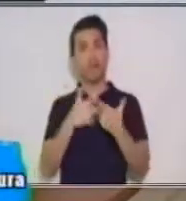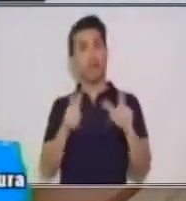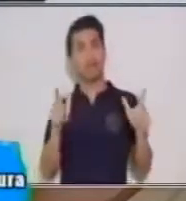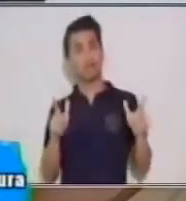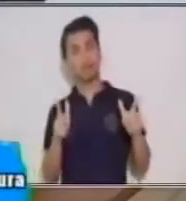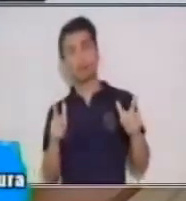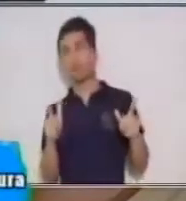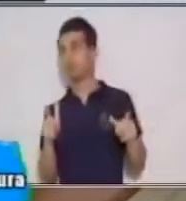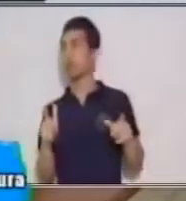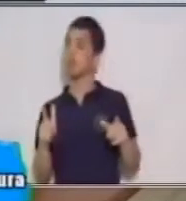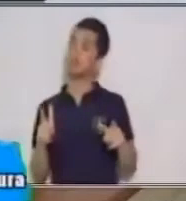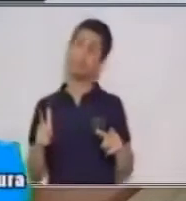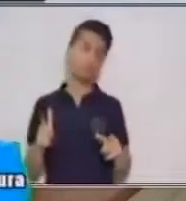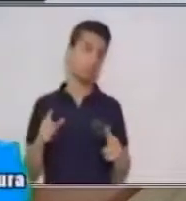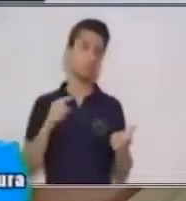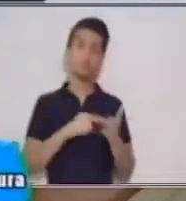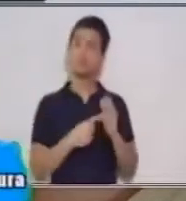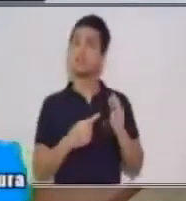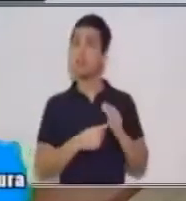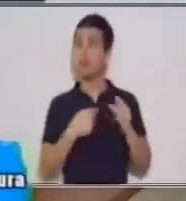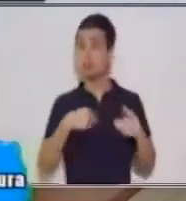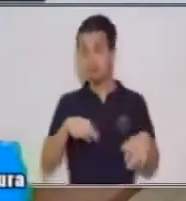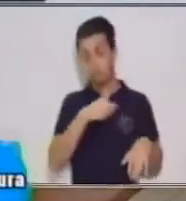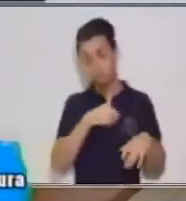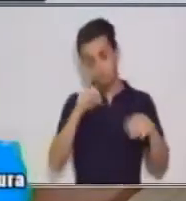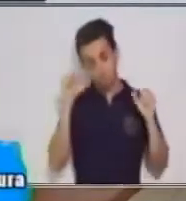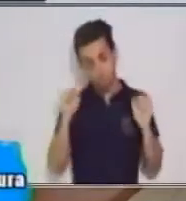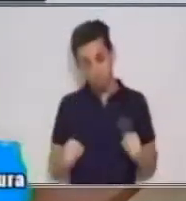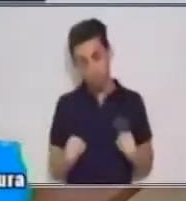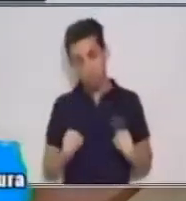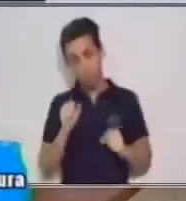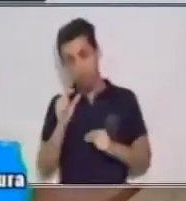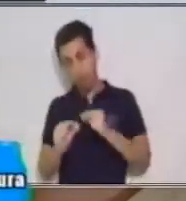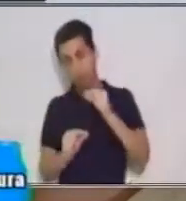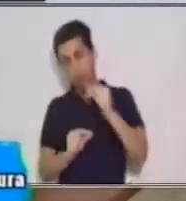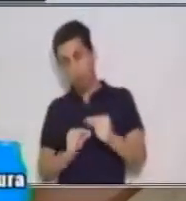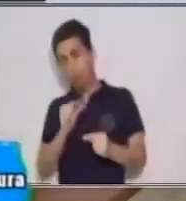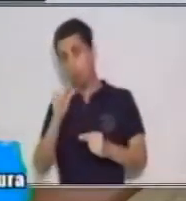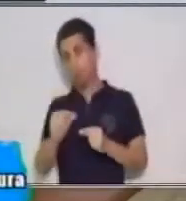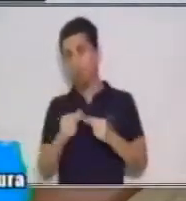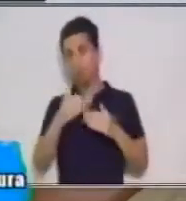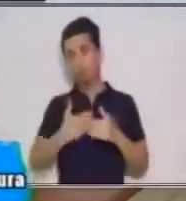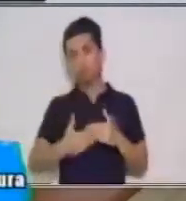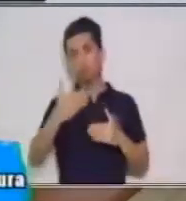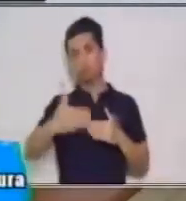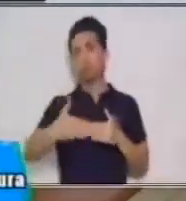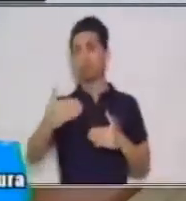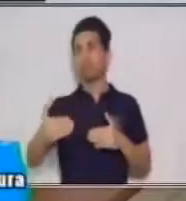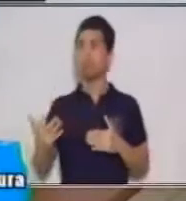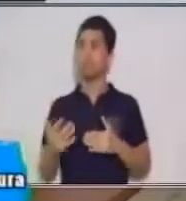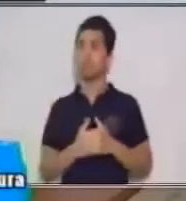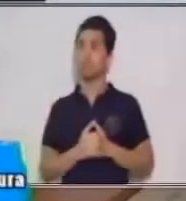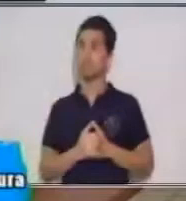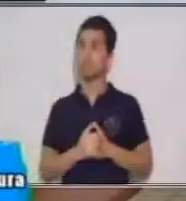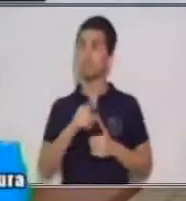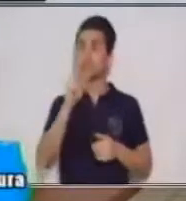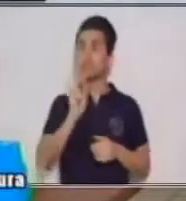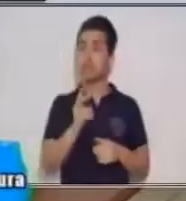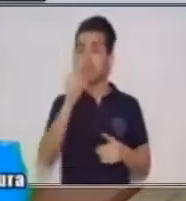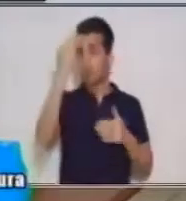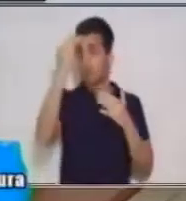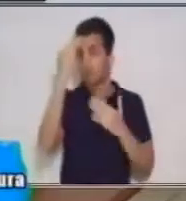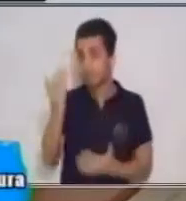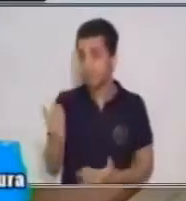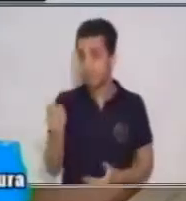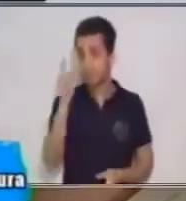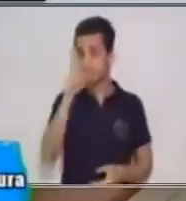limitante, sino que nosotros podemos ir avanzando poco a poco y estar agradecidos.